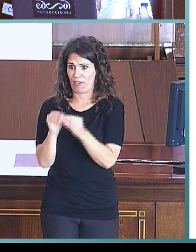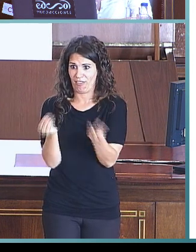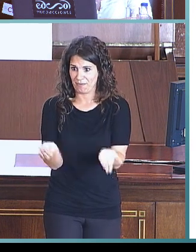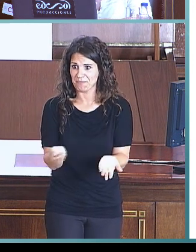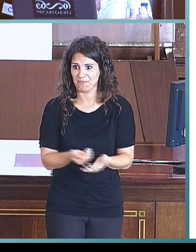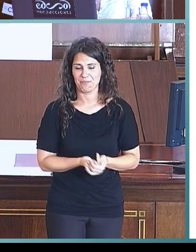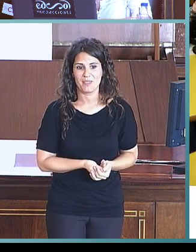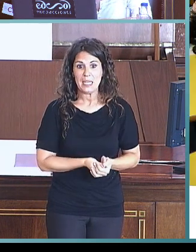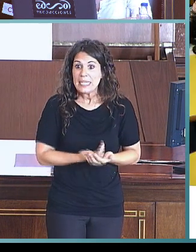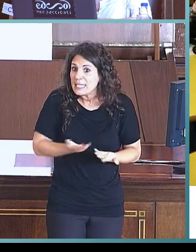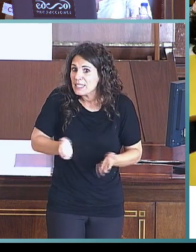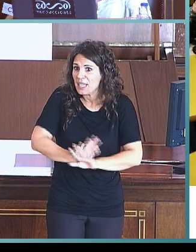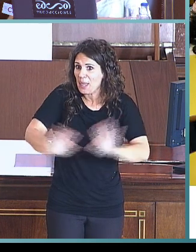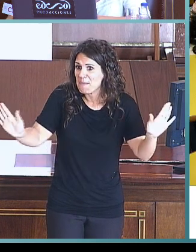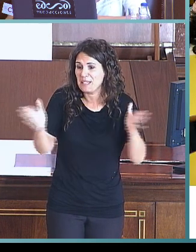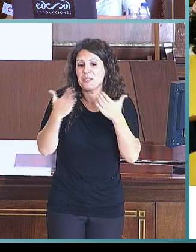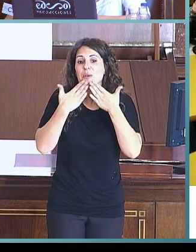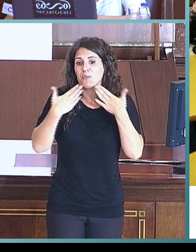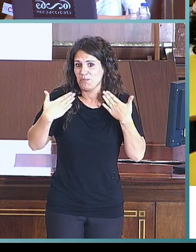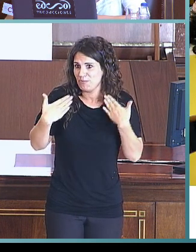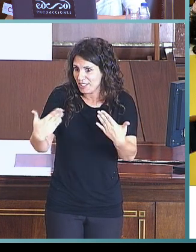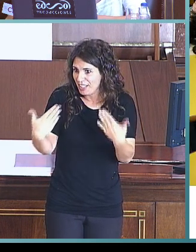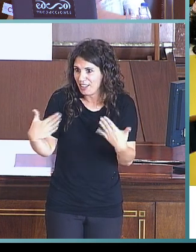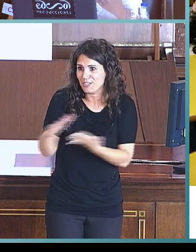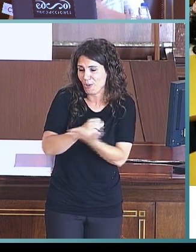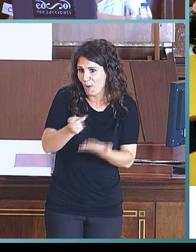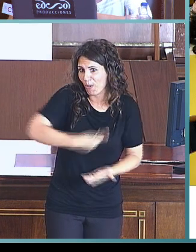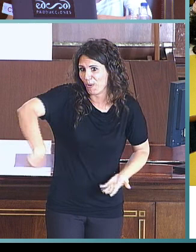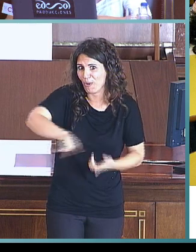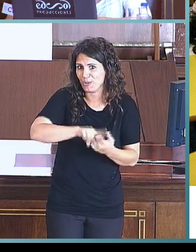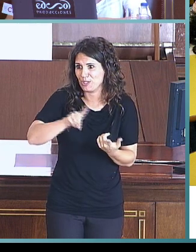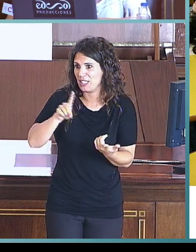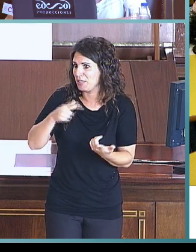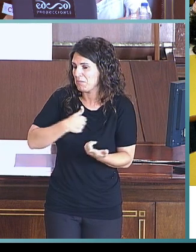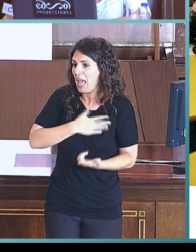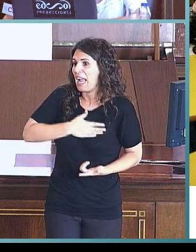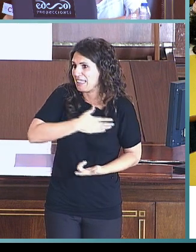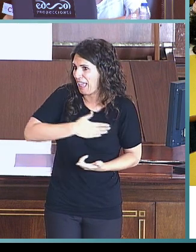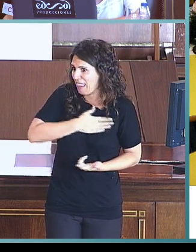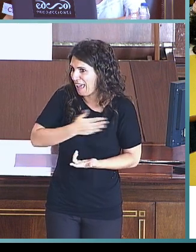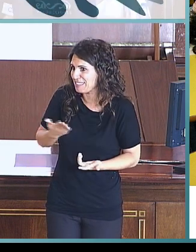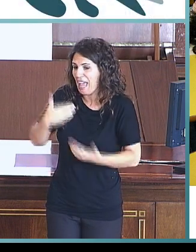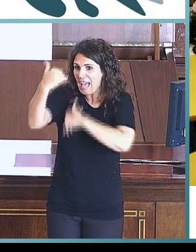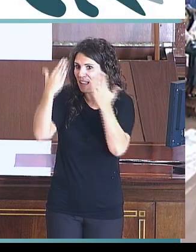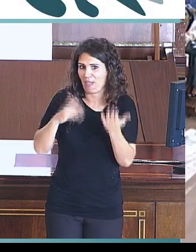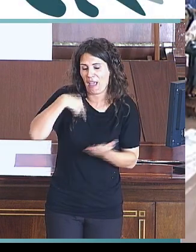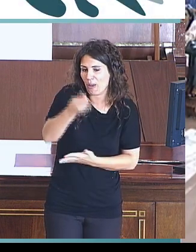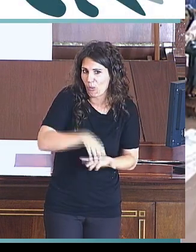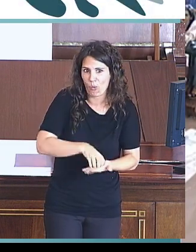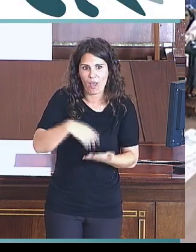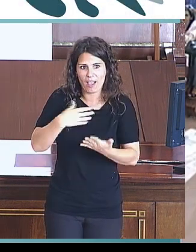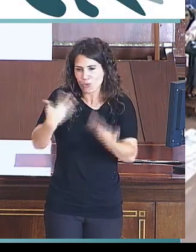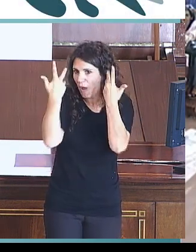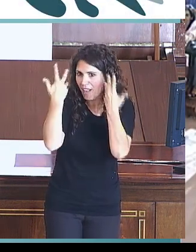Y, nada más, muchas gracias a todos y, nada, estamos encantadas de atender vuestras dudas,